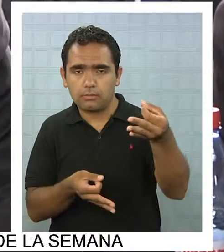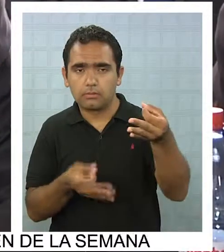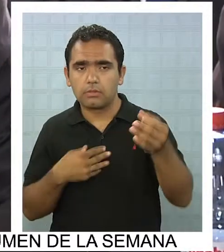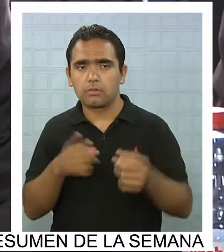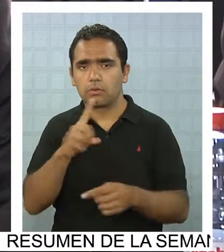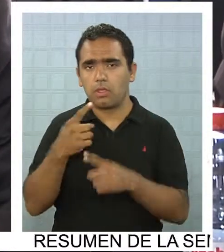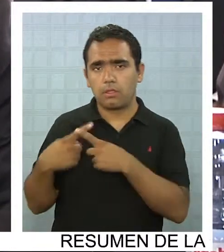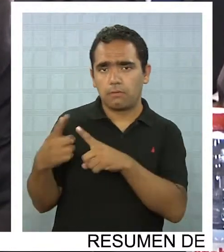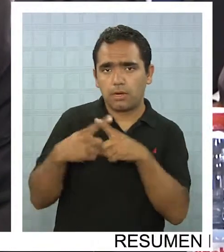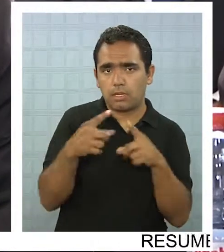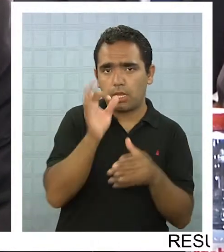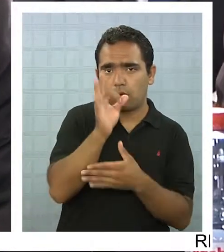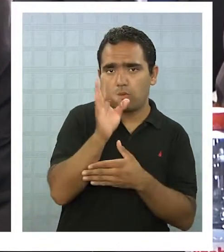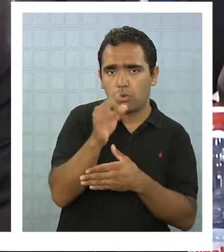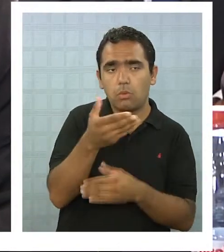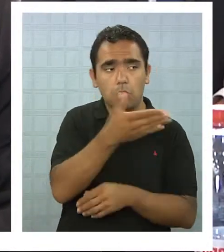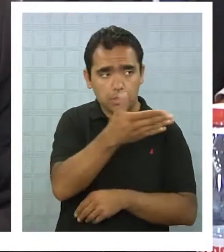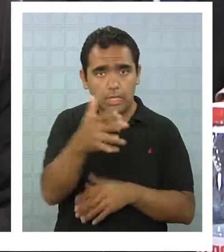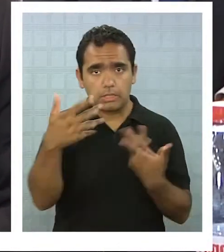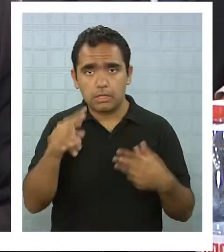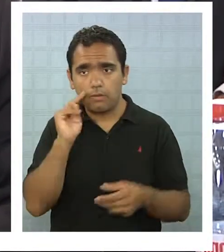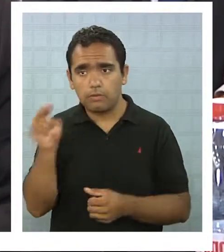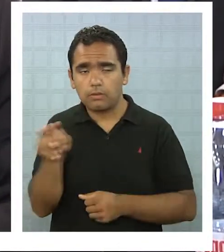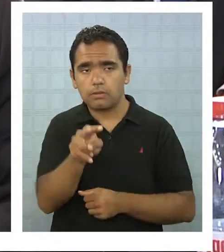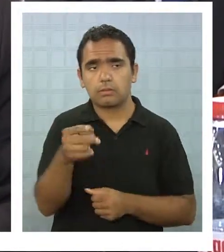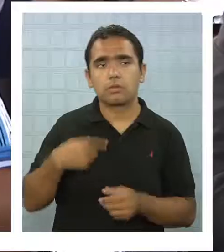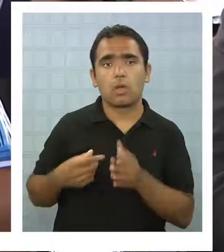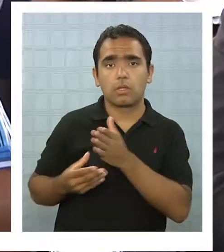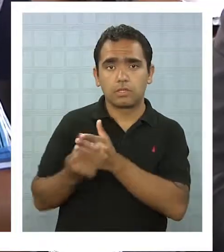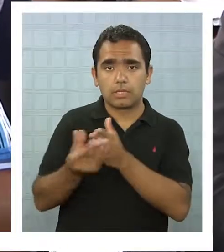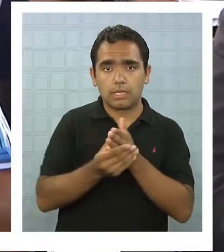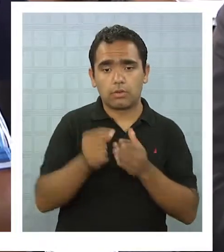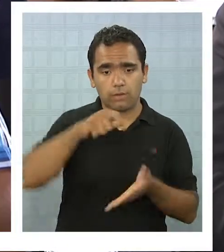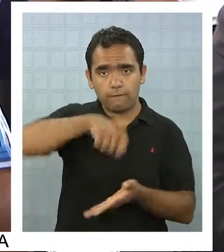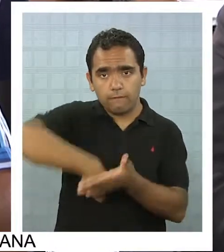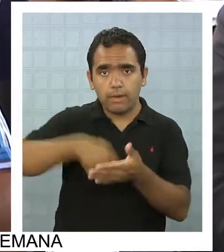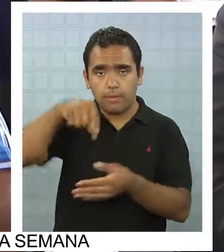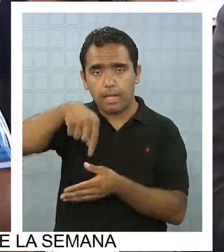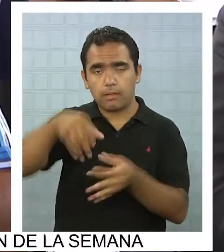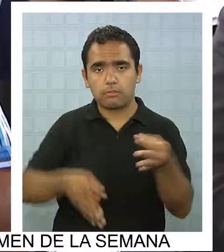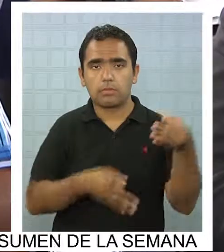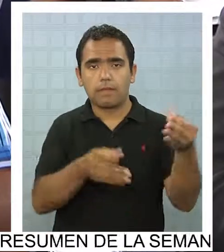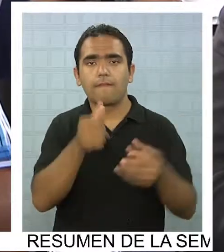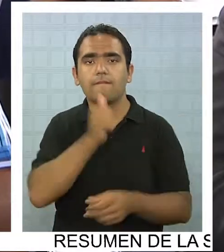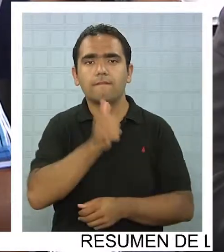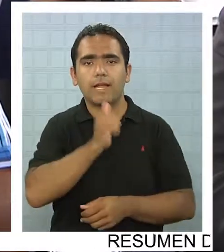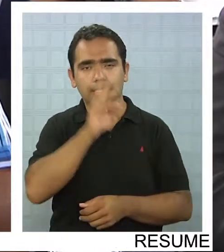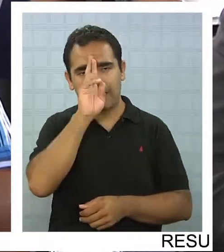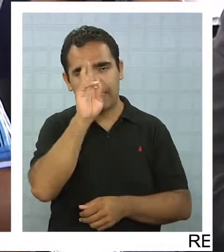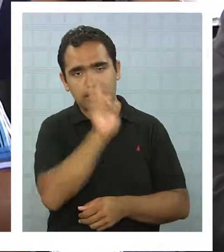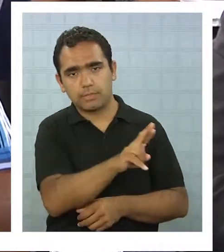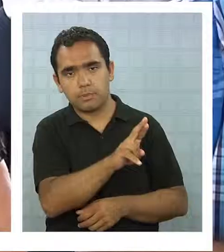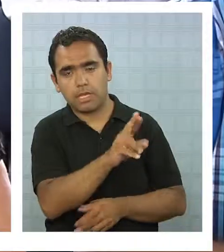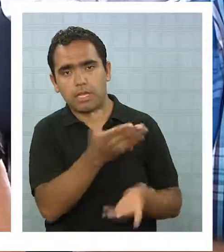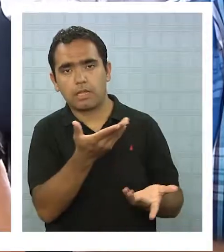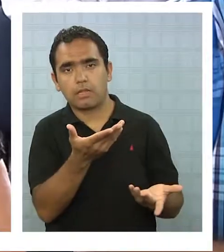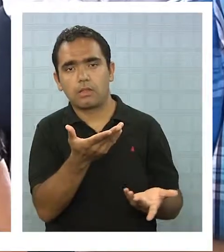en distintas sesiones en el Consejo Regional, donde consejeros que están firmando esta carta le han faltado el respeto